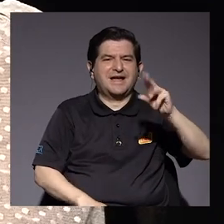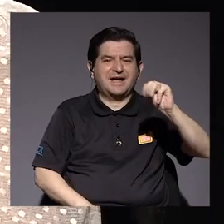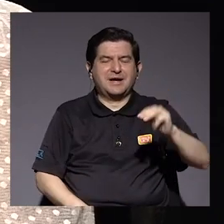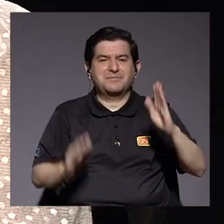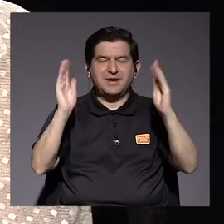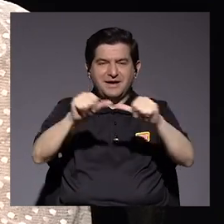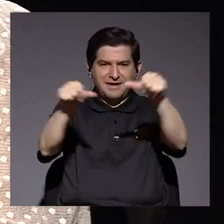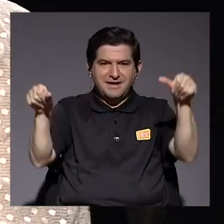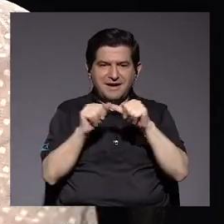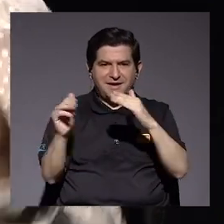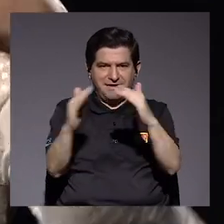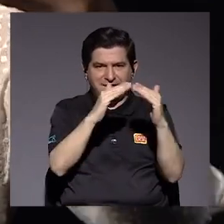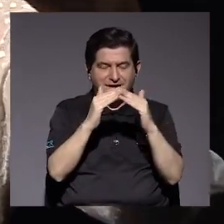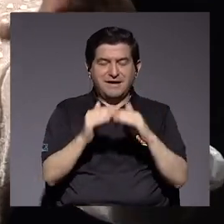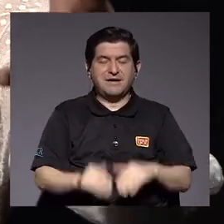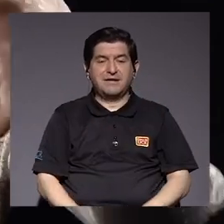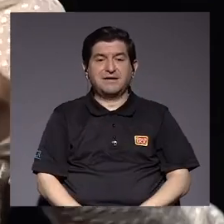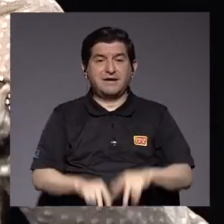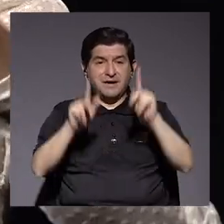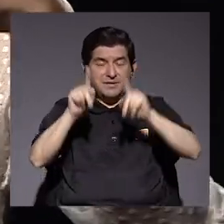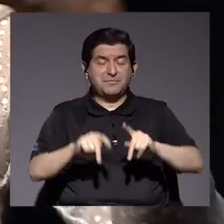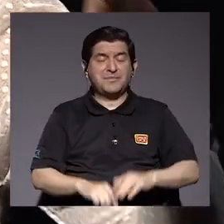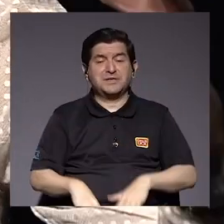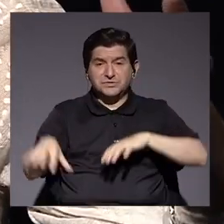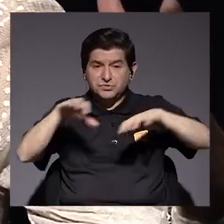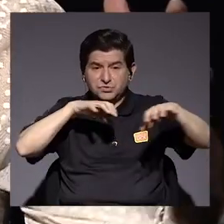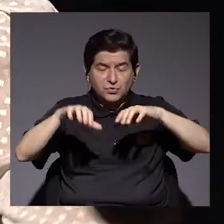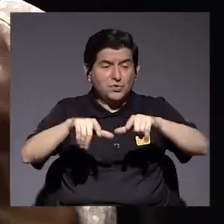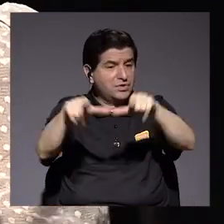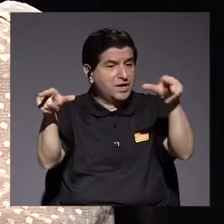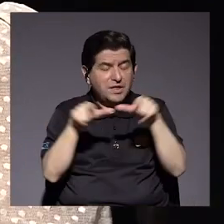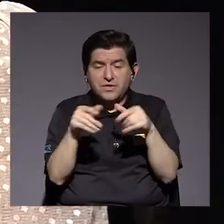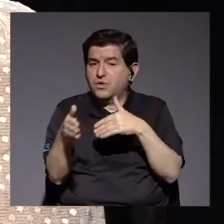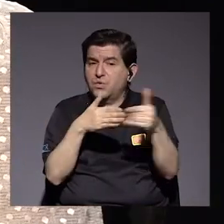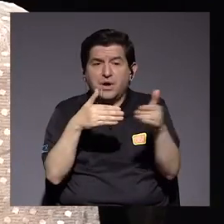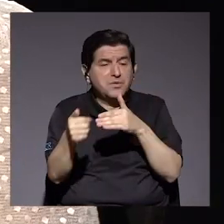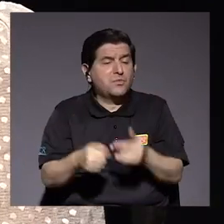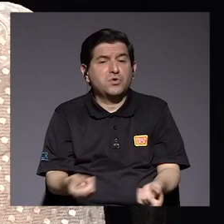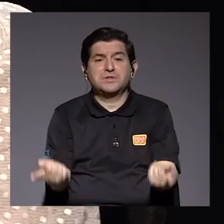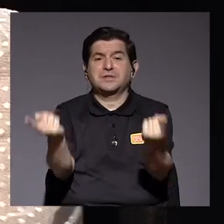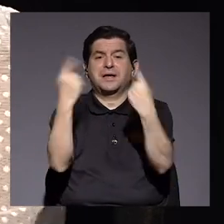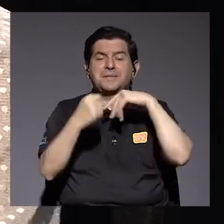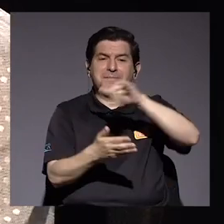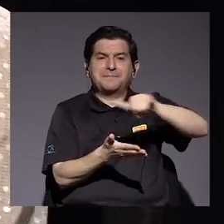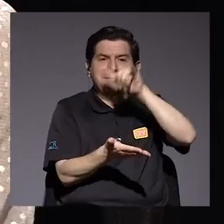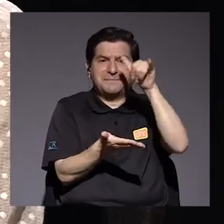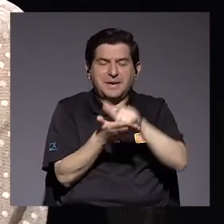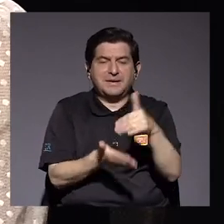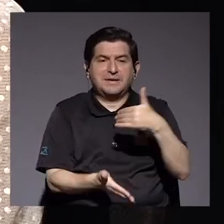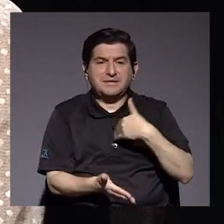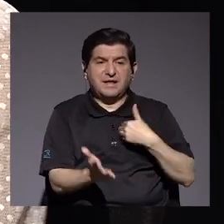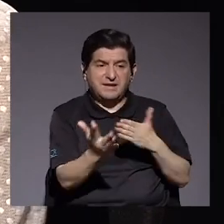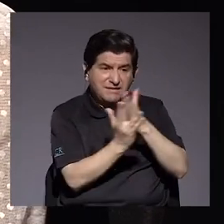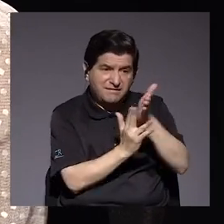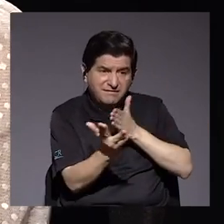las personas con las verdaderas necesidades tienen que movilizarse desde donde estén hacia San José en su mayoría para poder tener ese acceso a esa